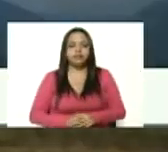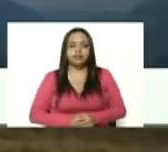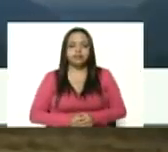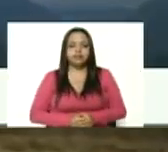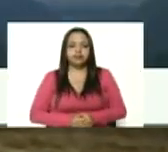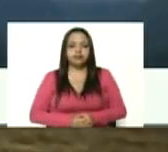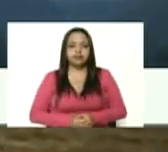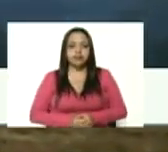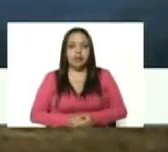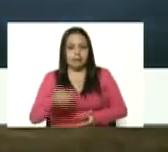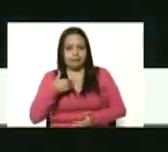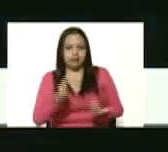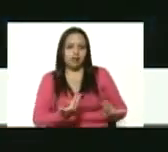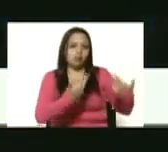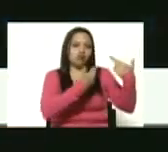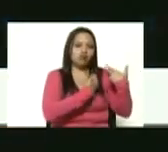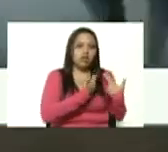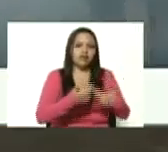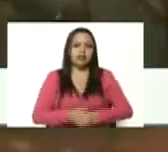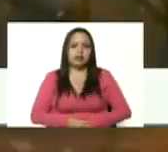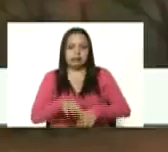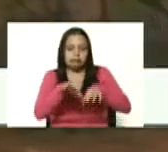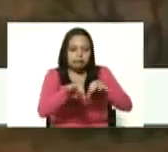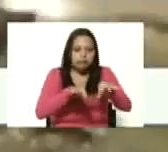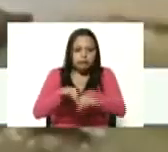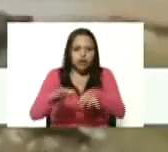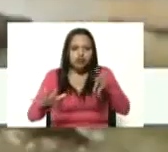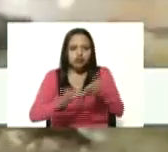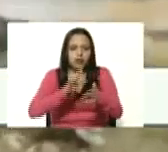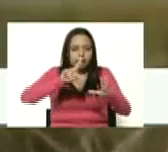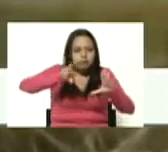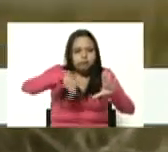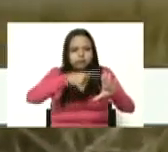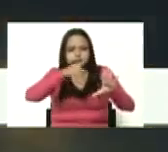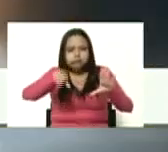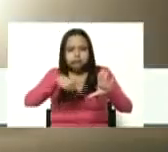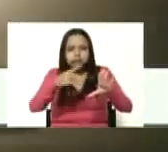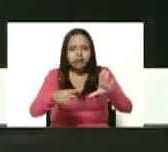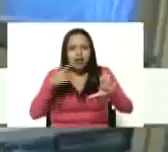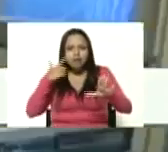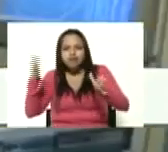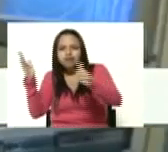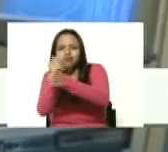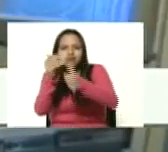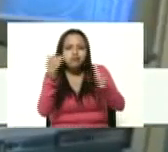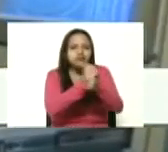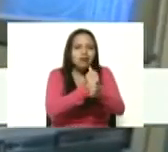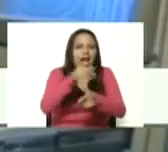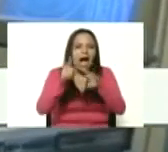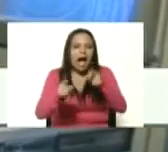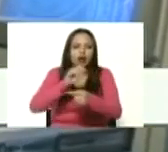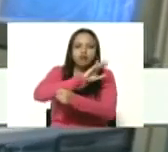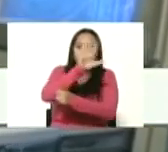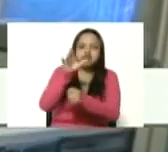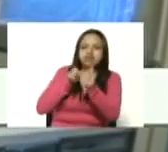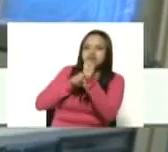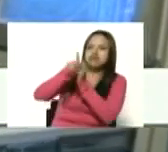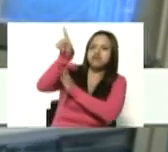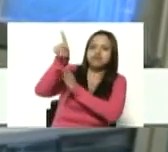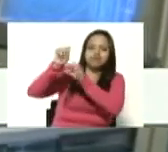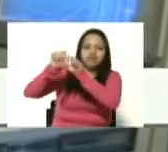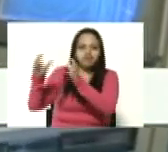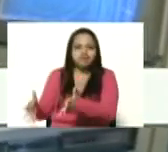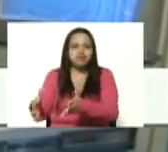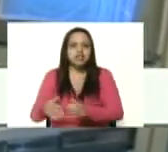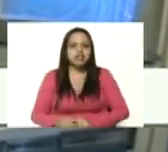mi cargo es operador de radar P18 y mi misión es localizar blancos aéreos enemigos a través